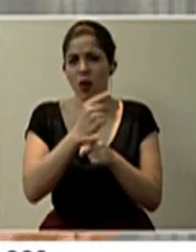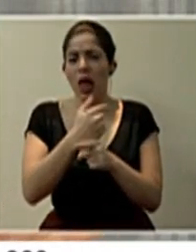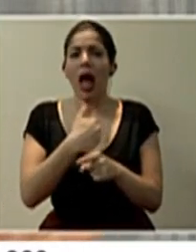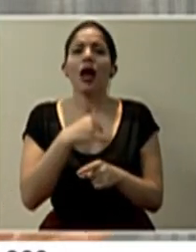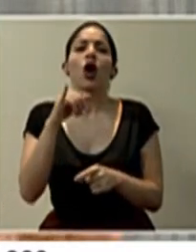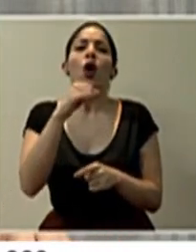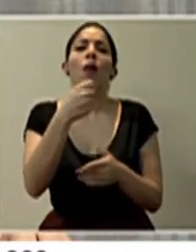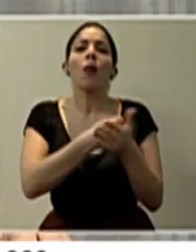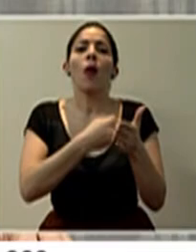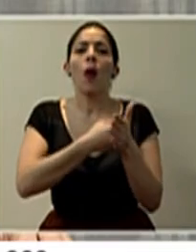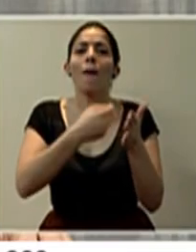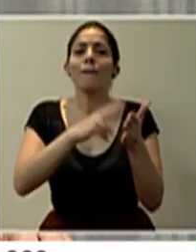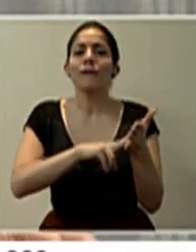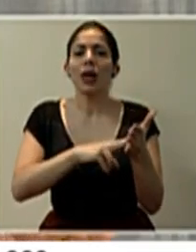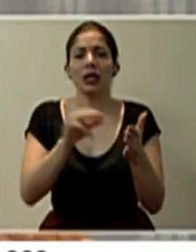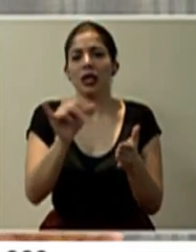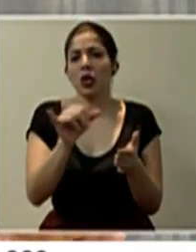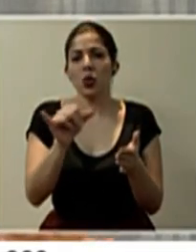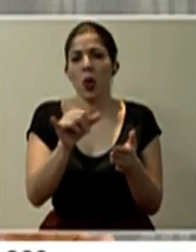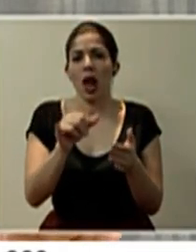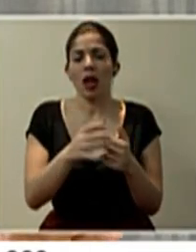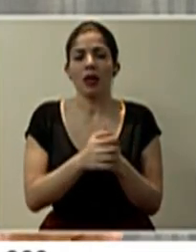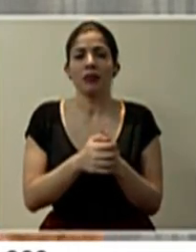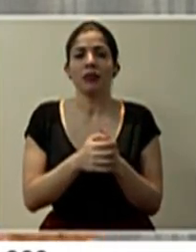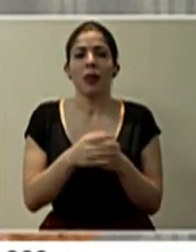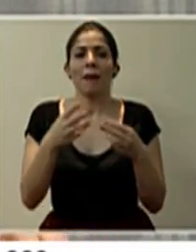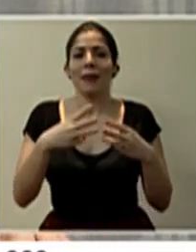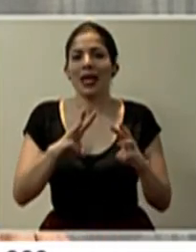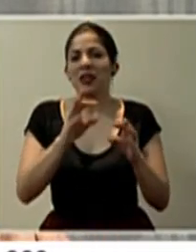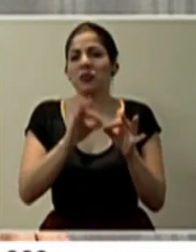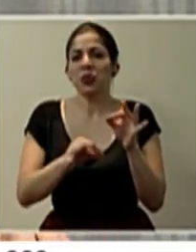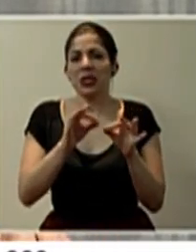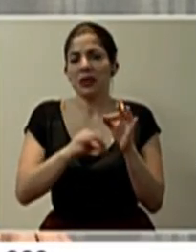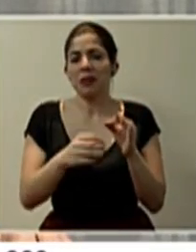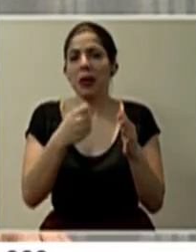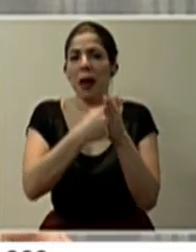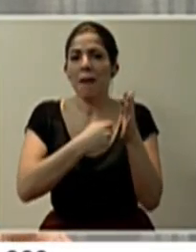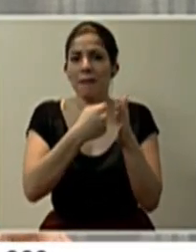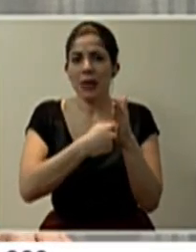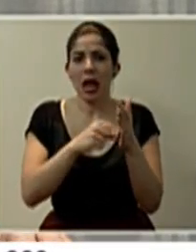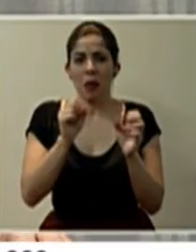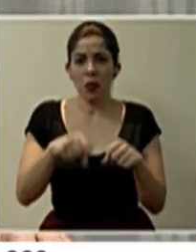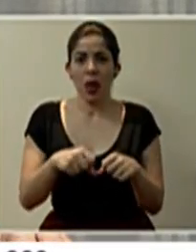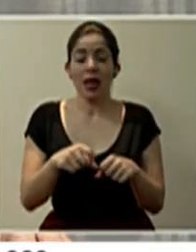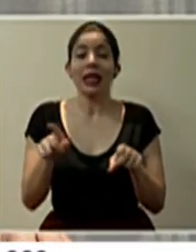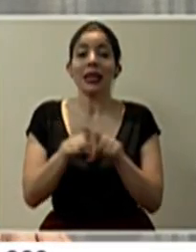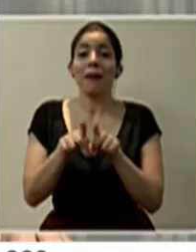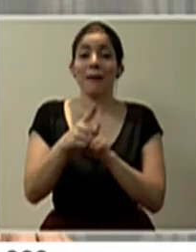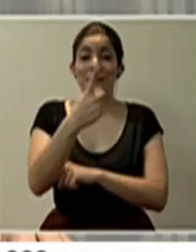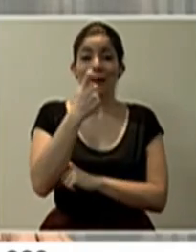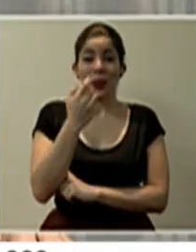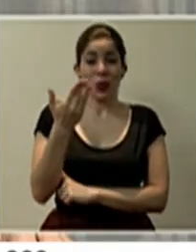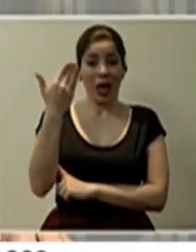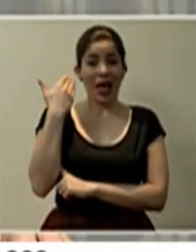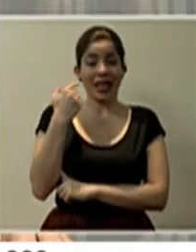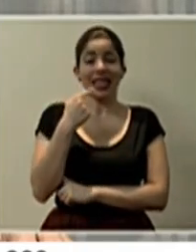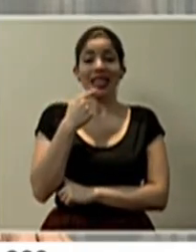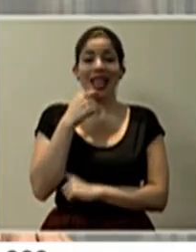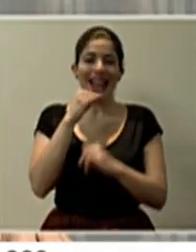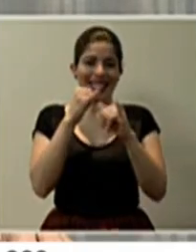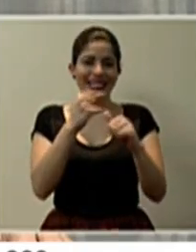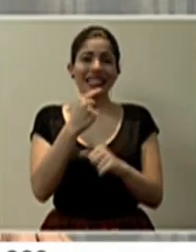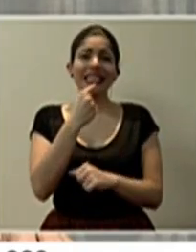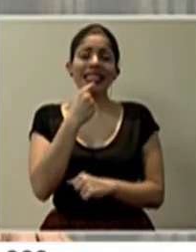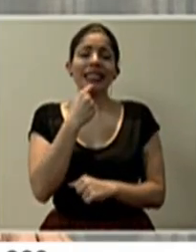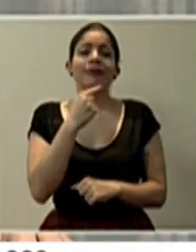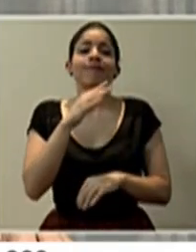como impugnar un parte, es una metodología igual, es una metodología sencilla, y esto hay que verlo. También respecto a la pregunta anterior de la extra que